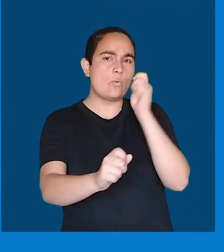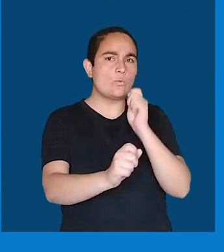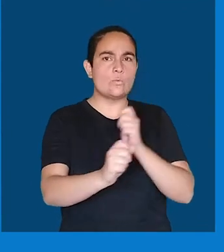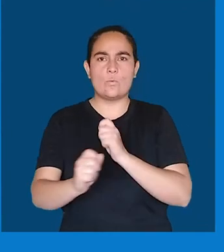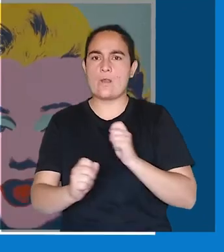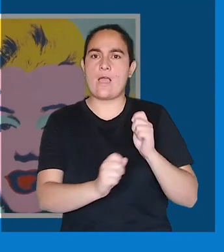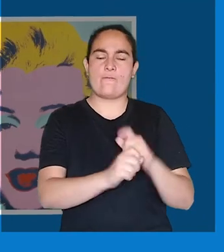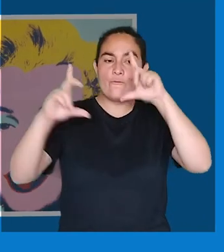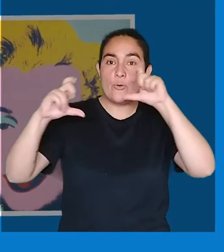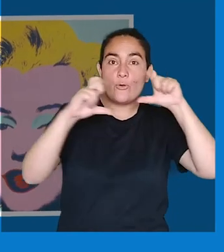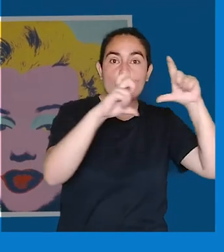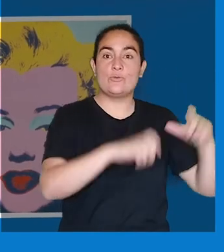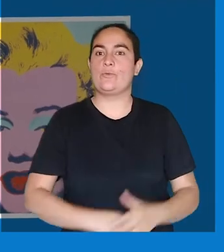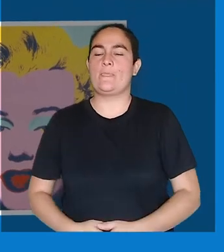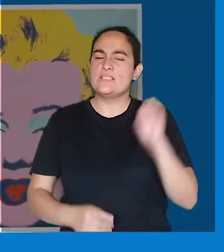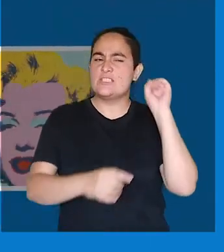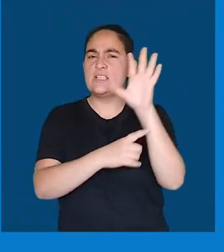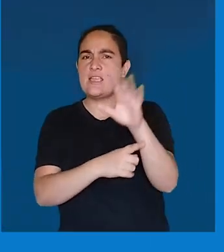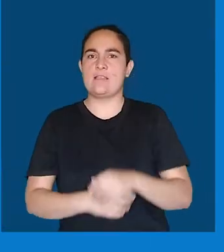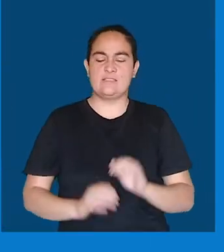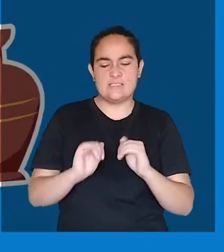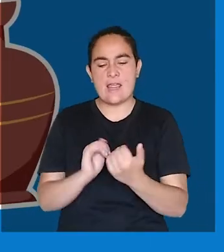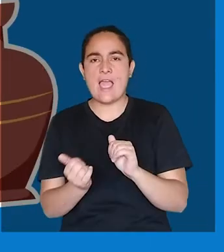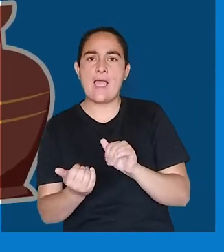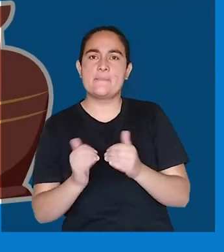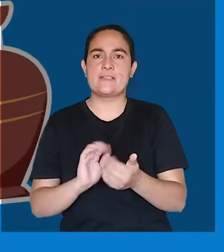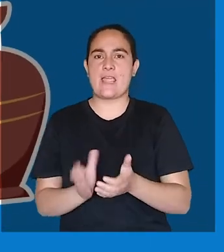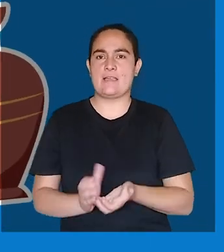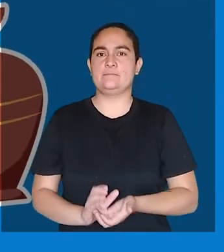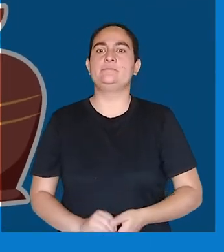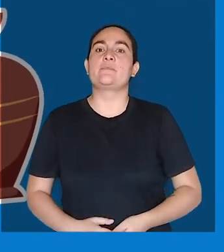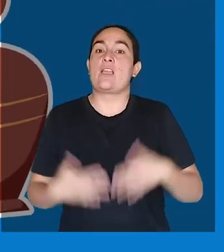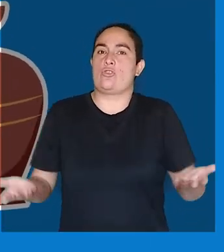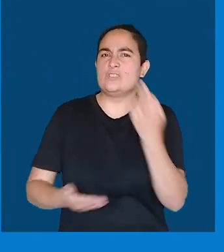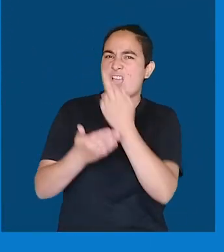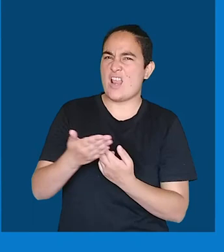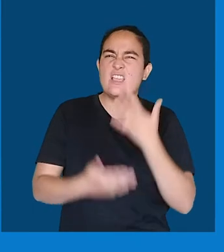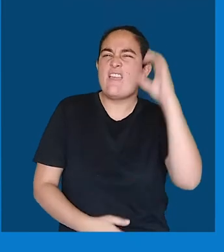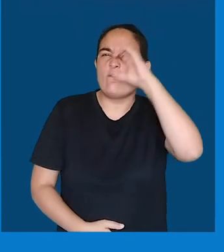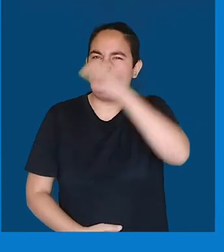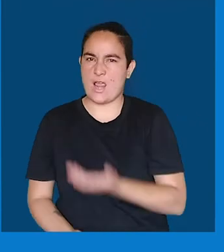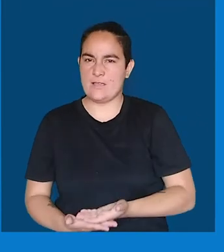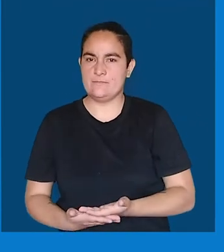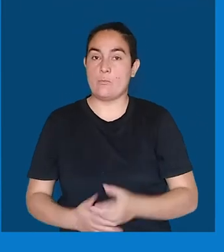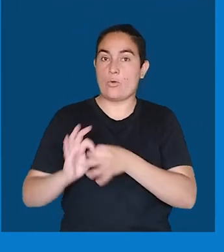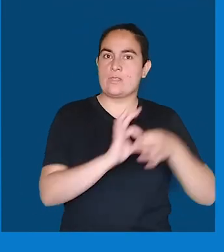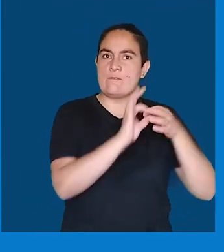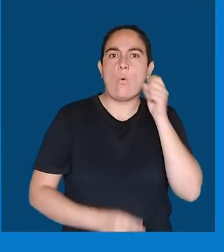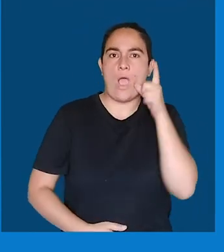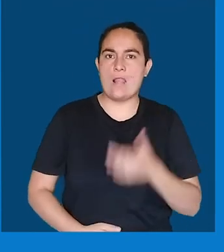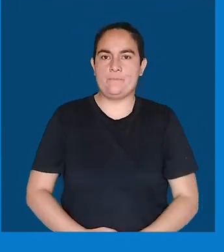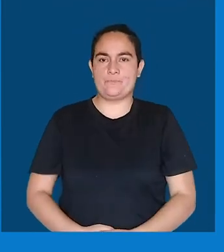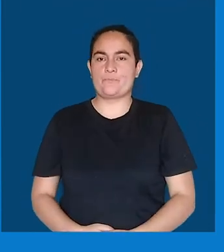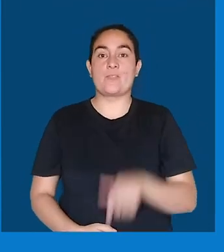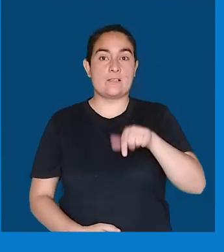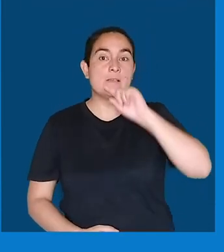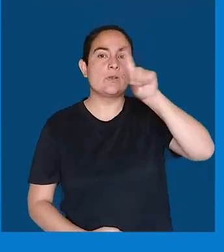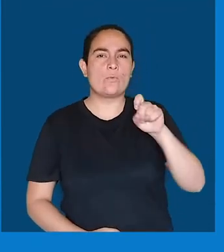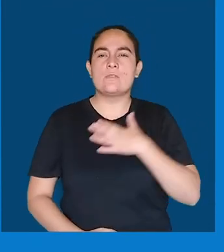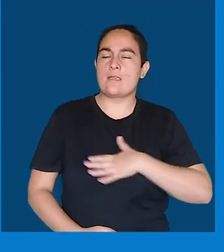la escultura, la fotografía, el cine, la cerámica. Pero, ¿qué busca? ¿Cuál es su finalidad?